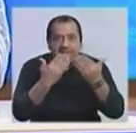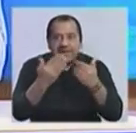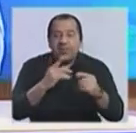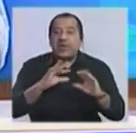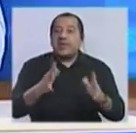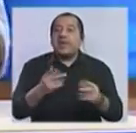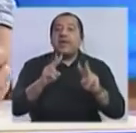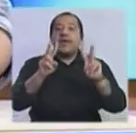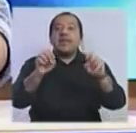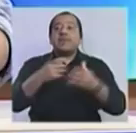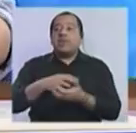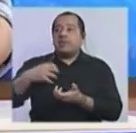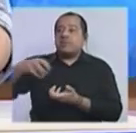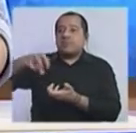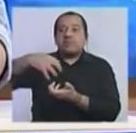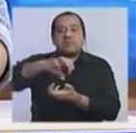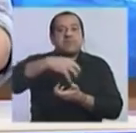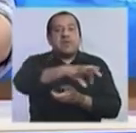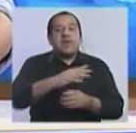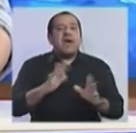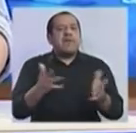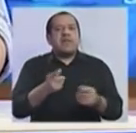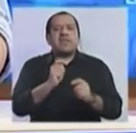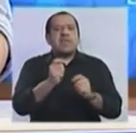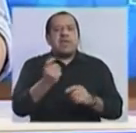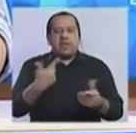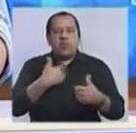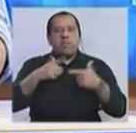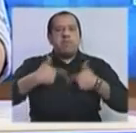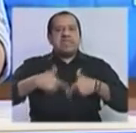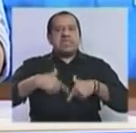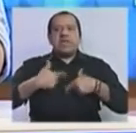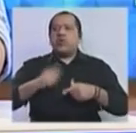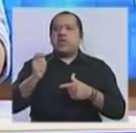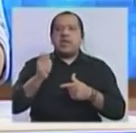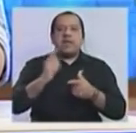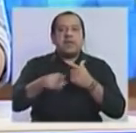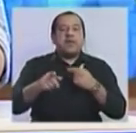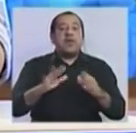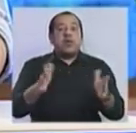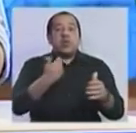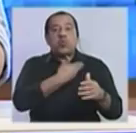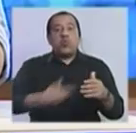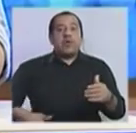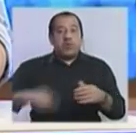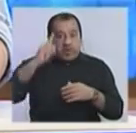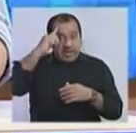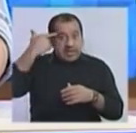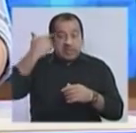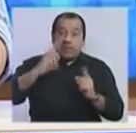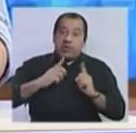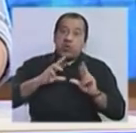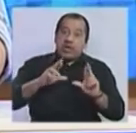es de la integración en el gabinete de un eventual gobierno de la calle Pou, que espero que no se dé,